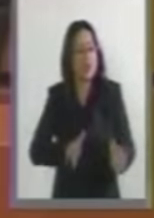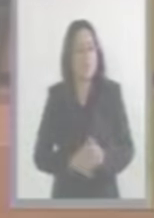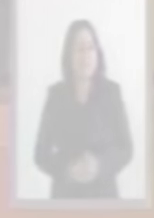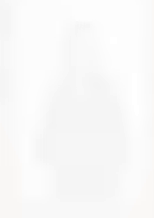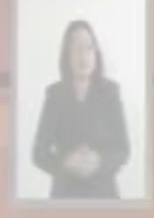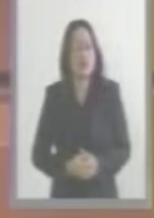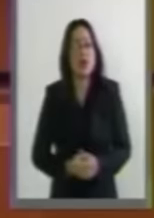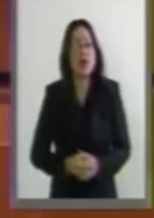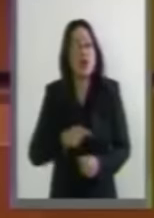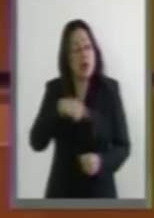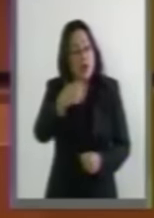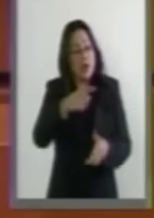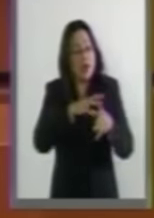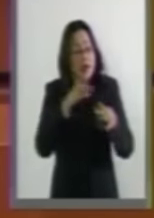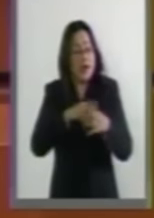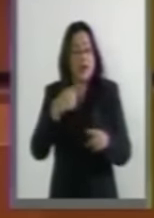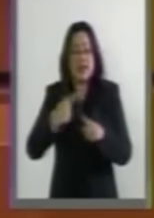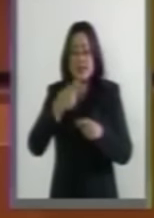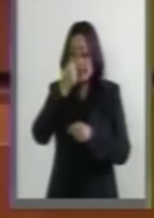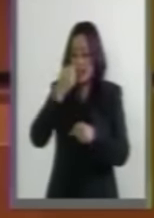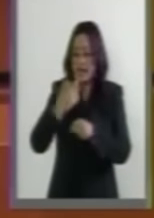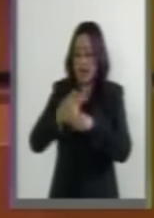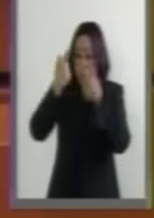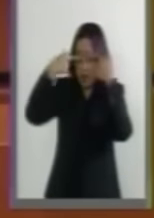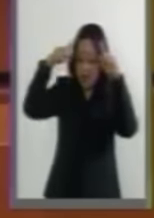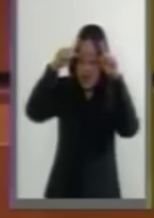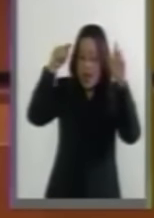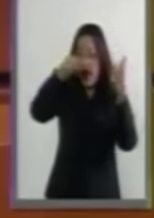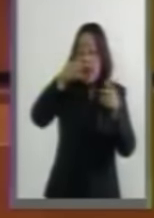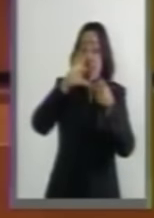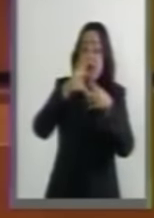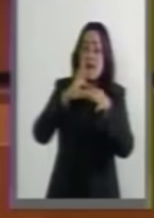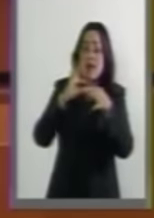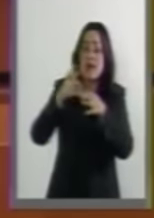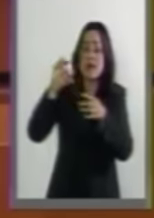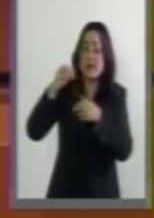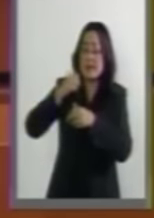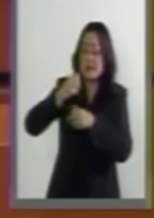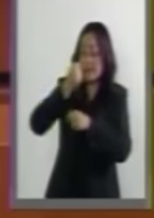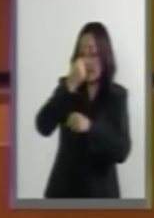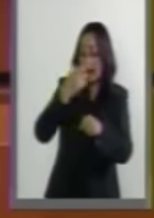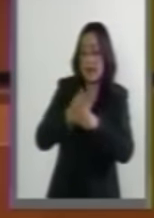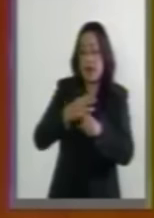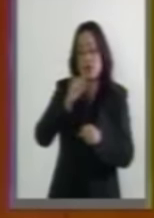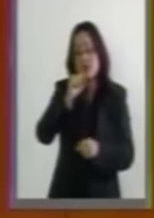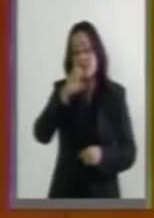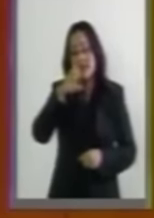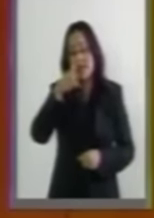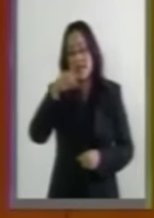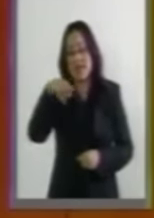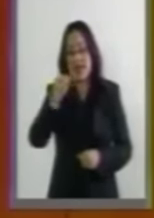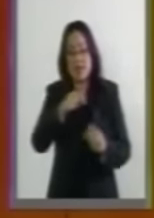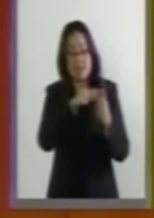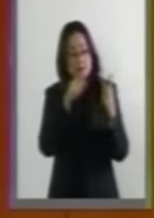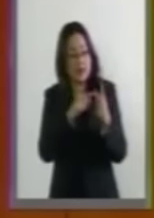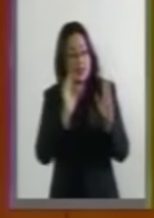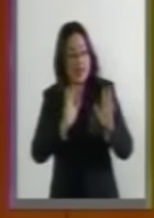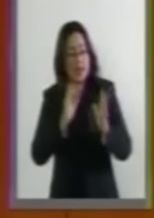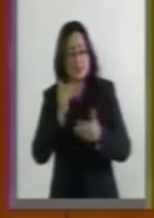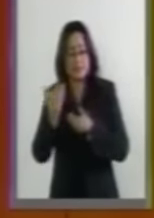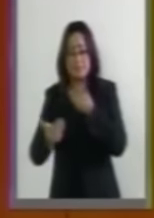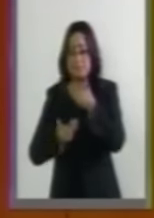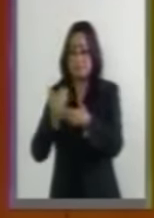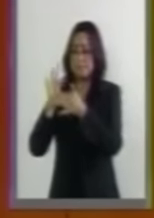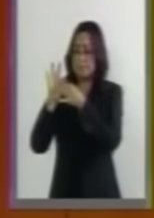territorio nacional. El Secretario de Marina y el Secretario de la Defensa ya están al servicio